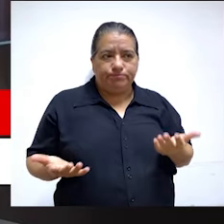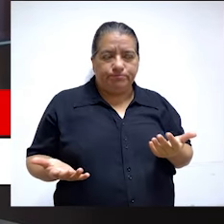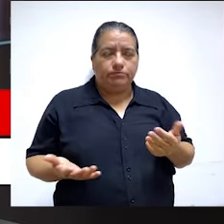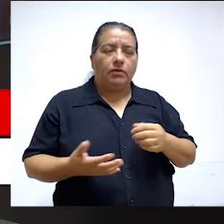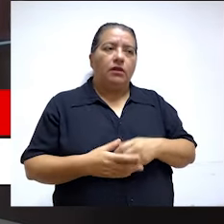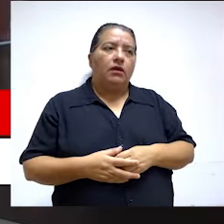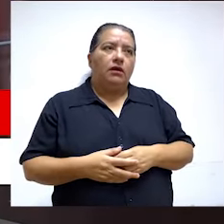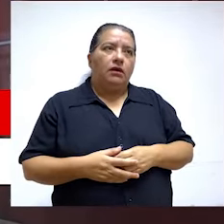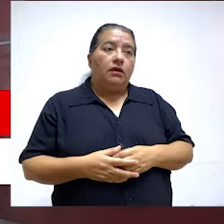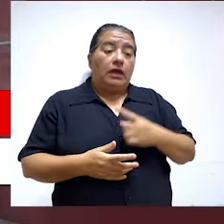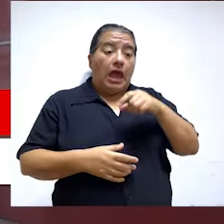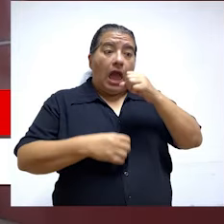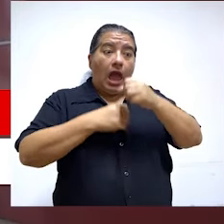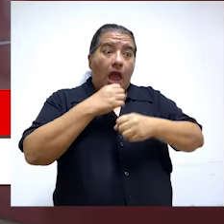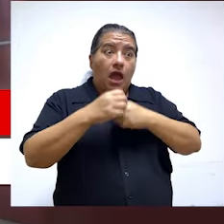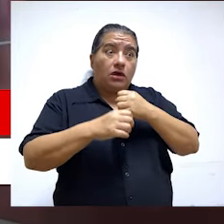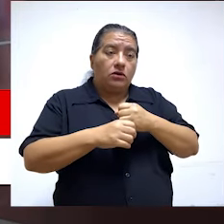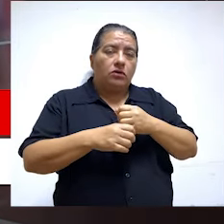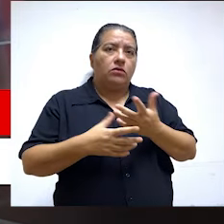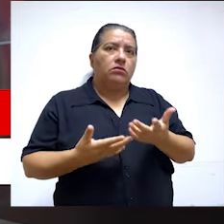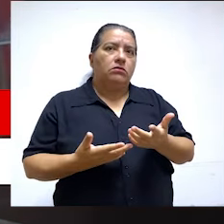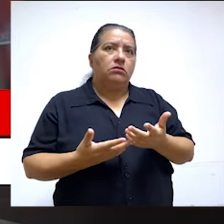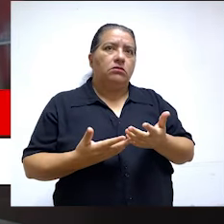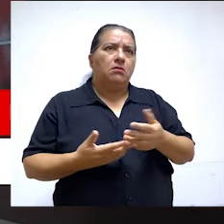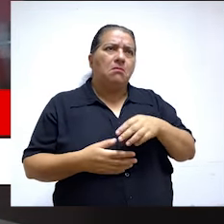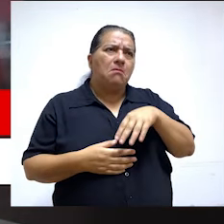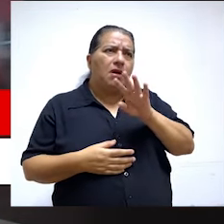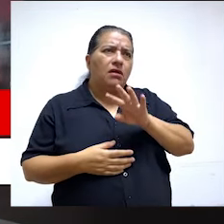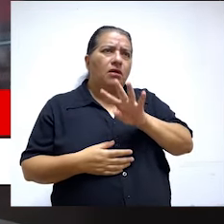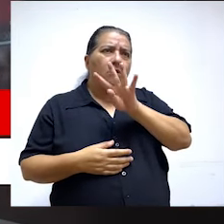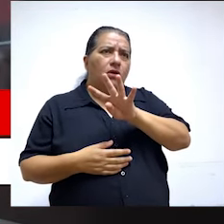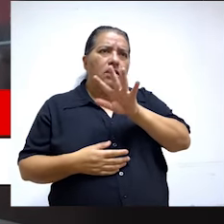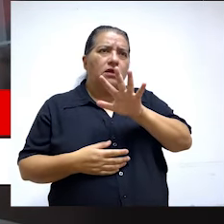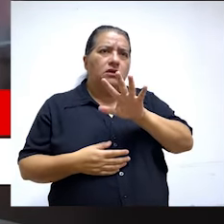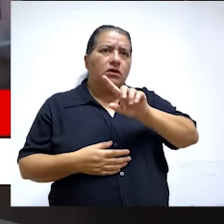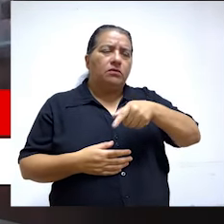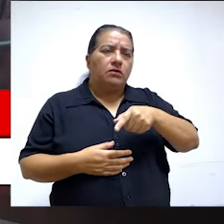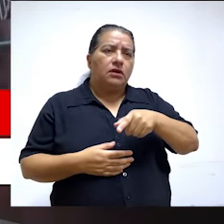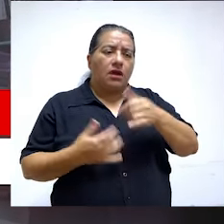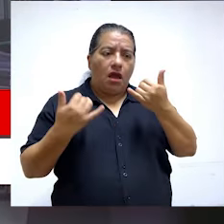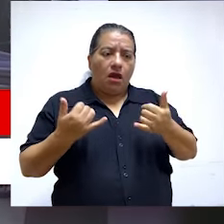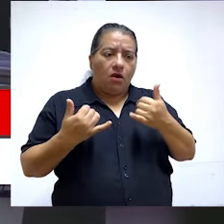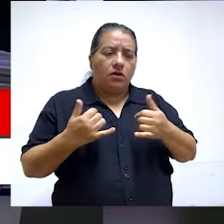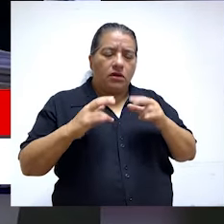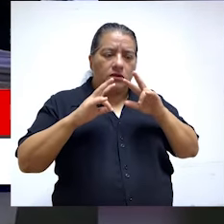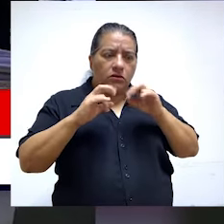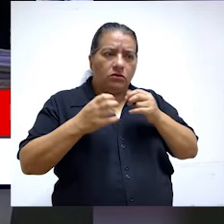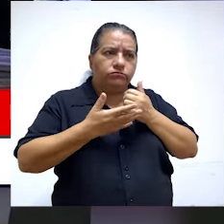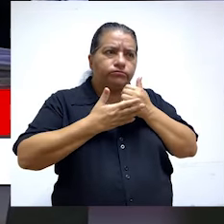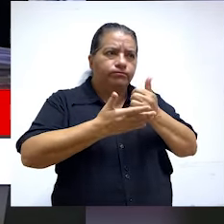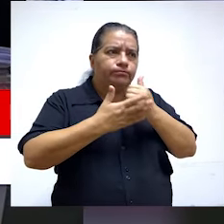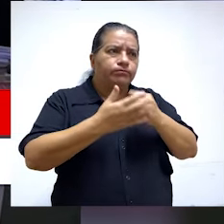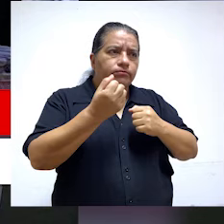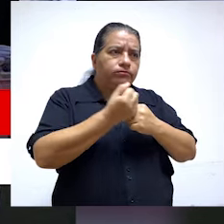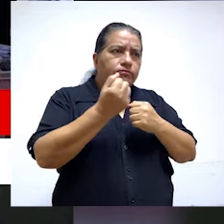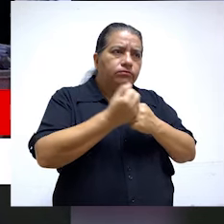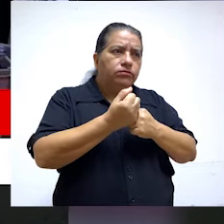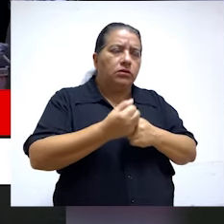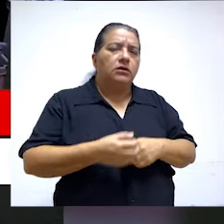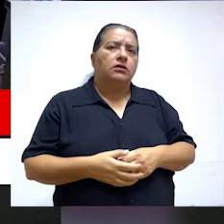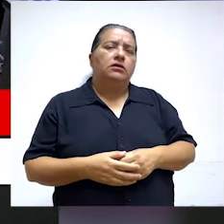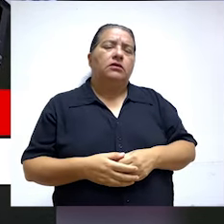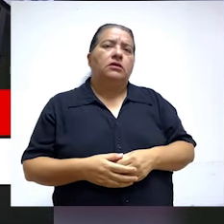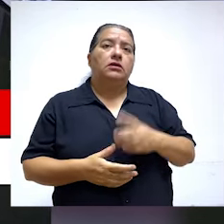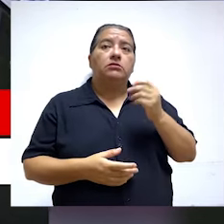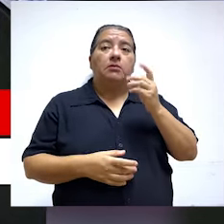ya van en atención como más de 45 mil casos. De ellos ya hay como 66